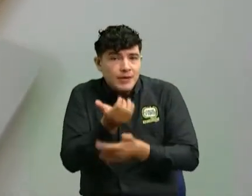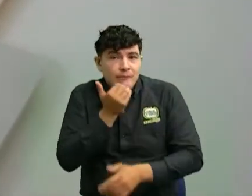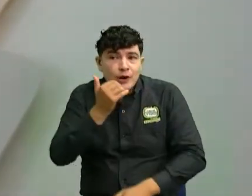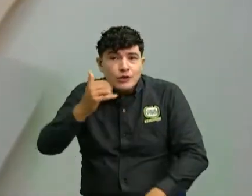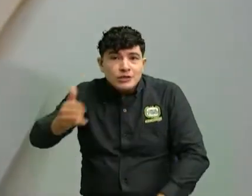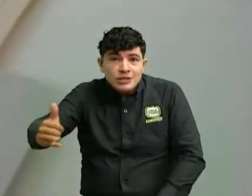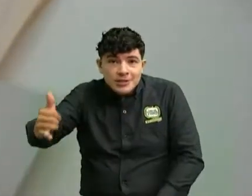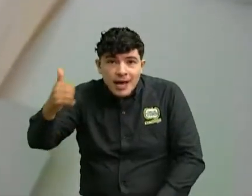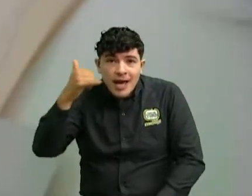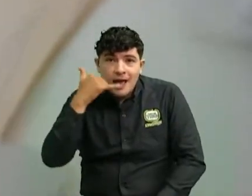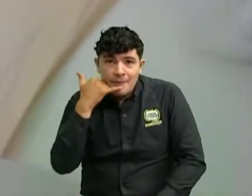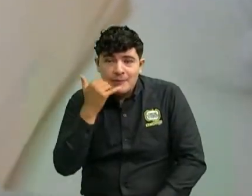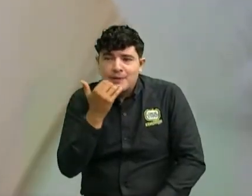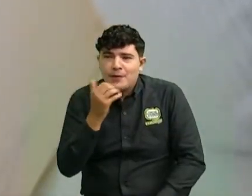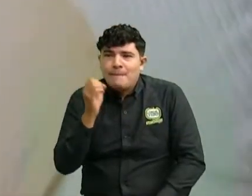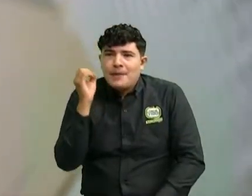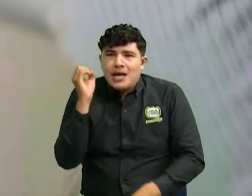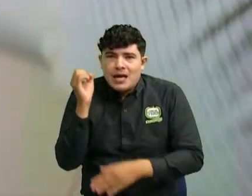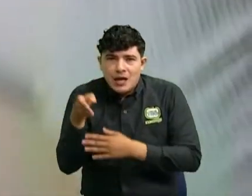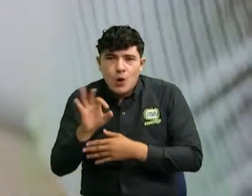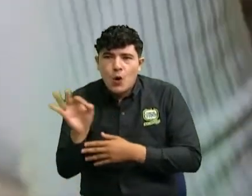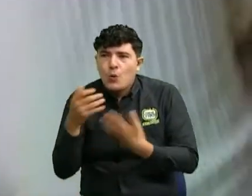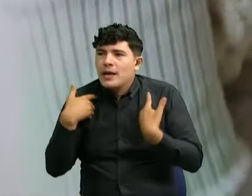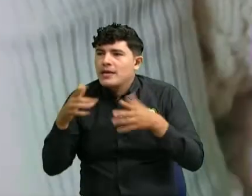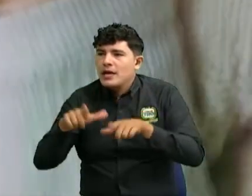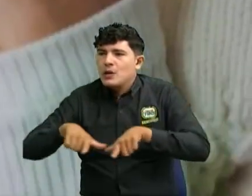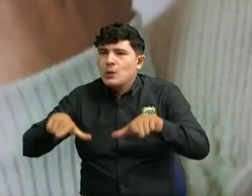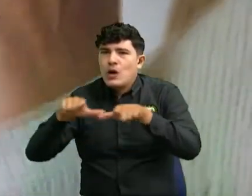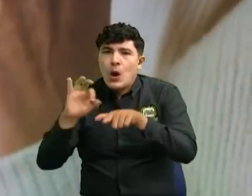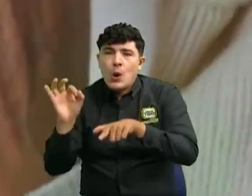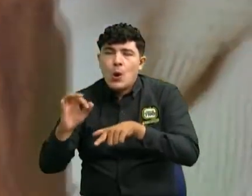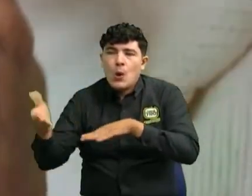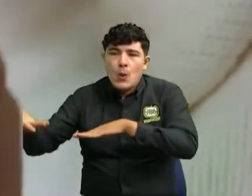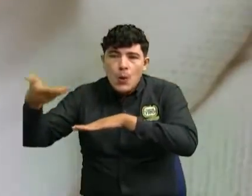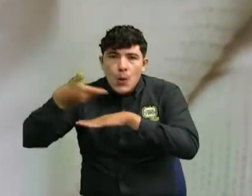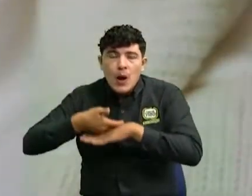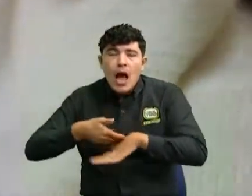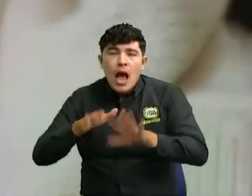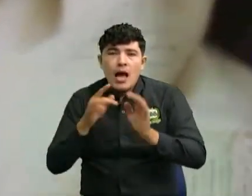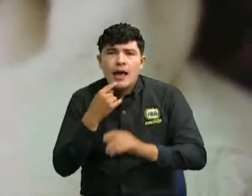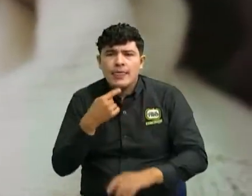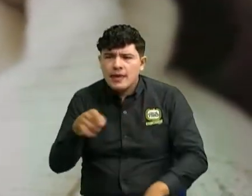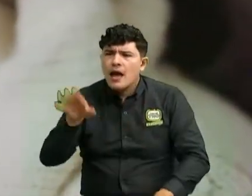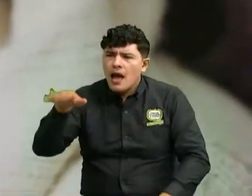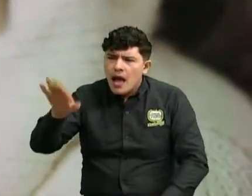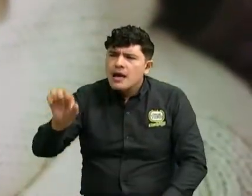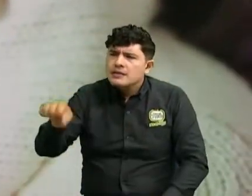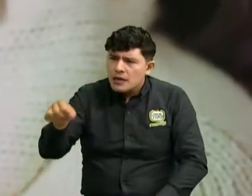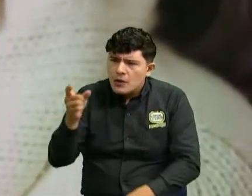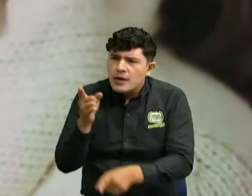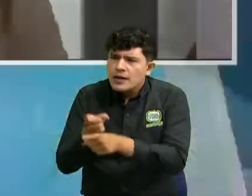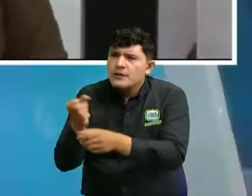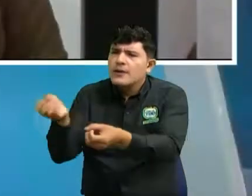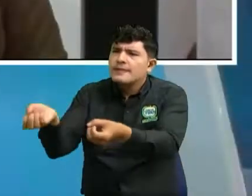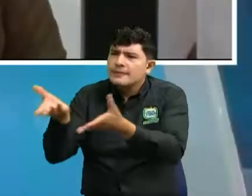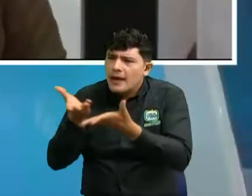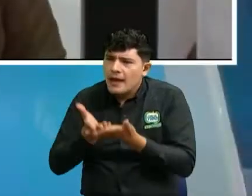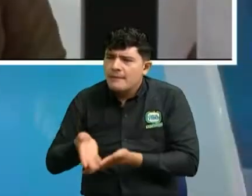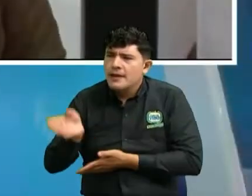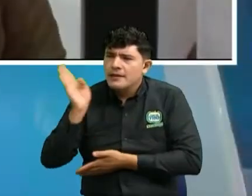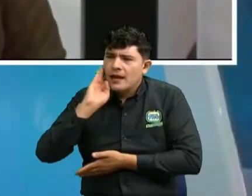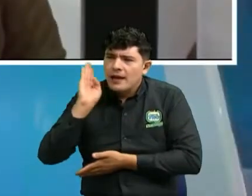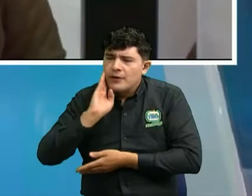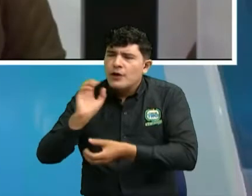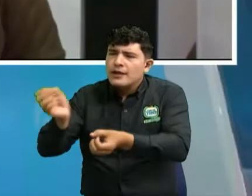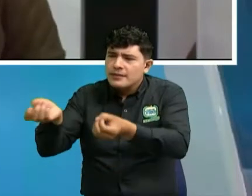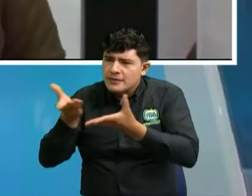llamen de un banco o de algún sitio o les vayan a ofrecer algo les digan ah bueno déjeme el teléfono déjeme el número del